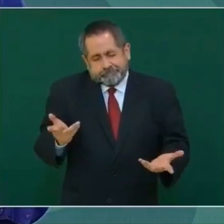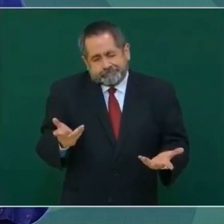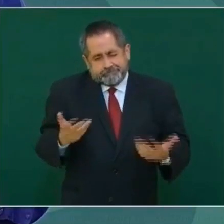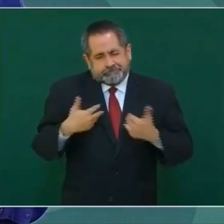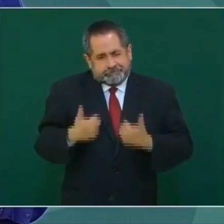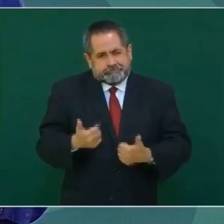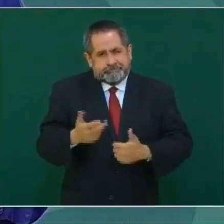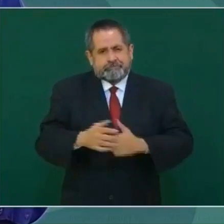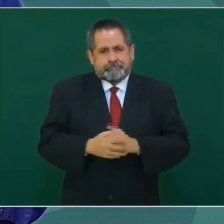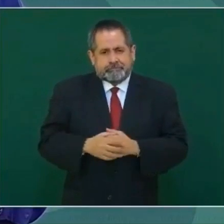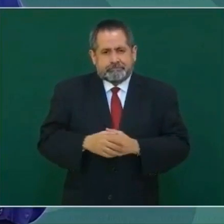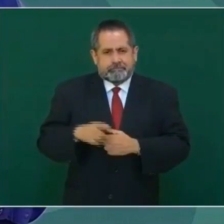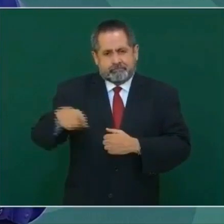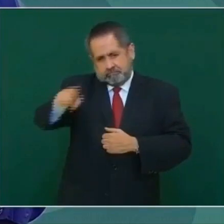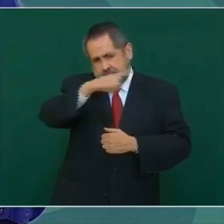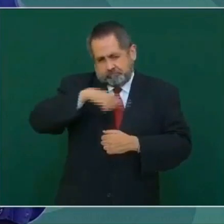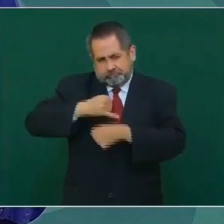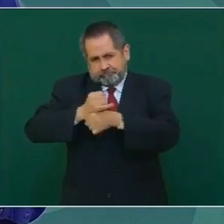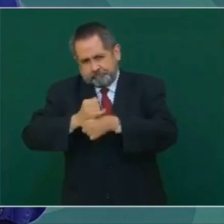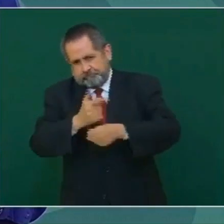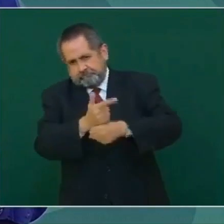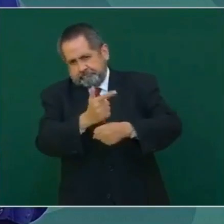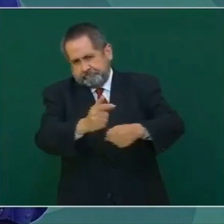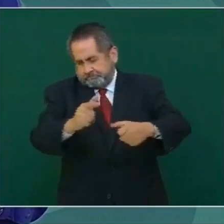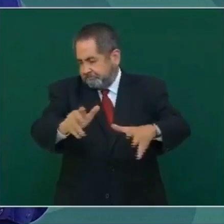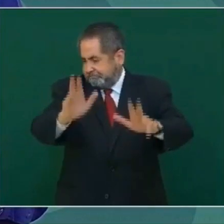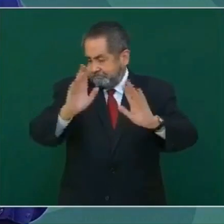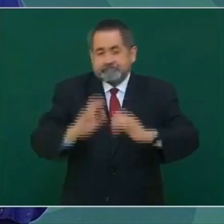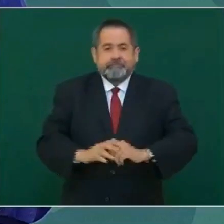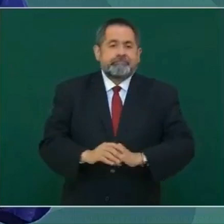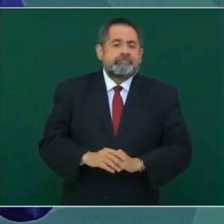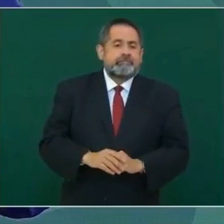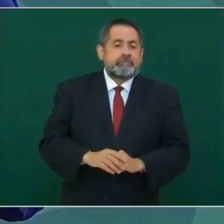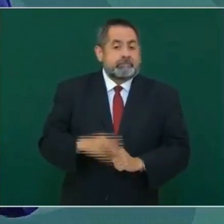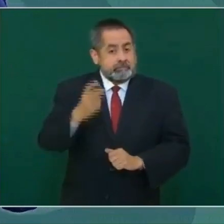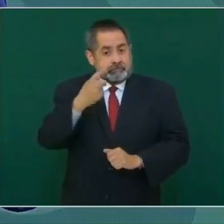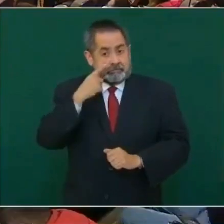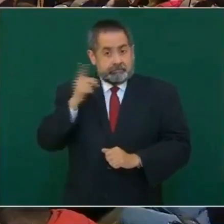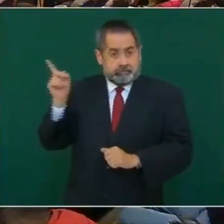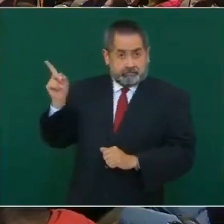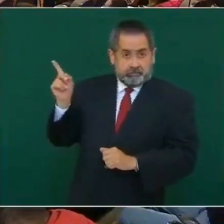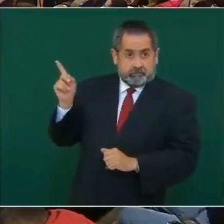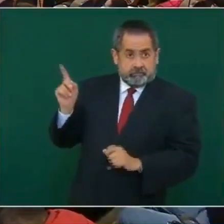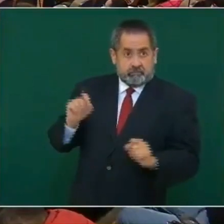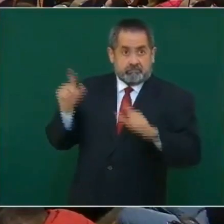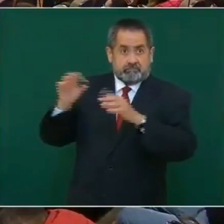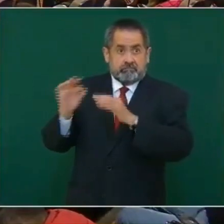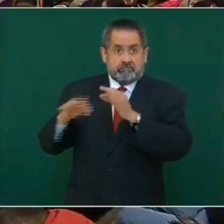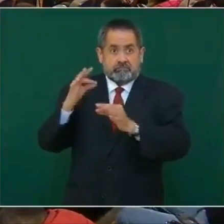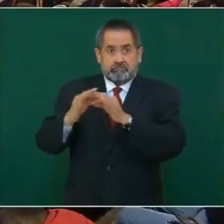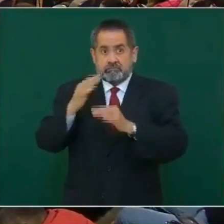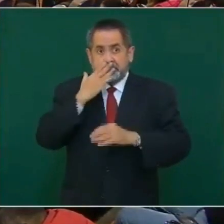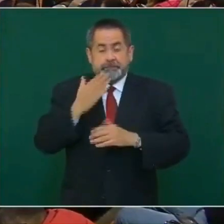Ya ustedes se hacen cargo de la investigación, pero aquí